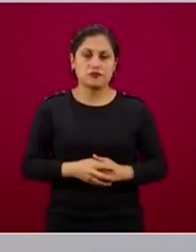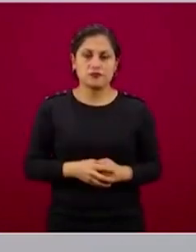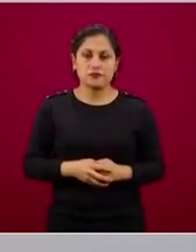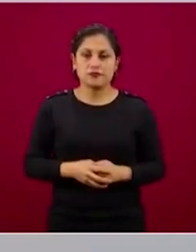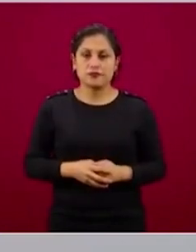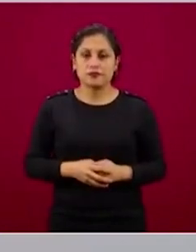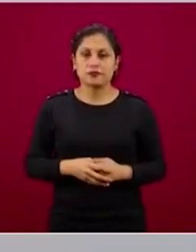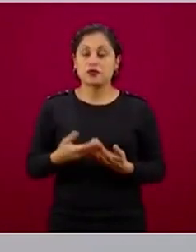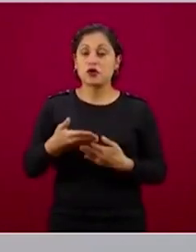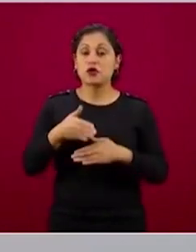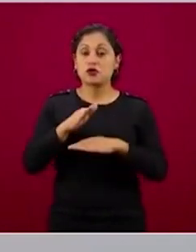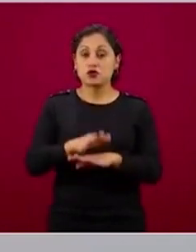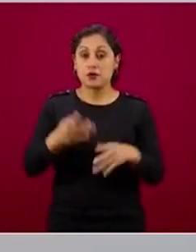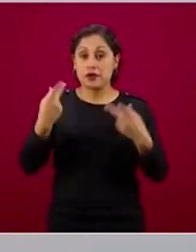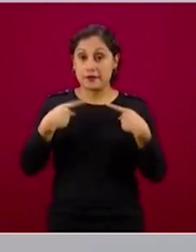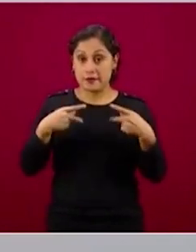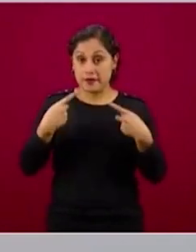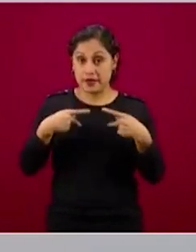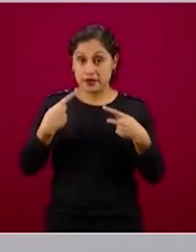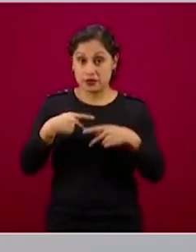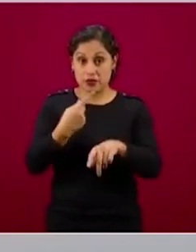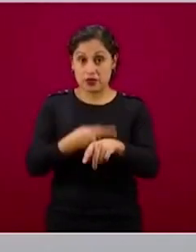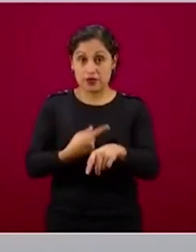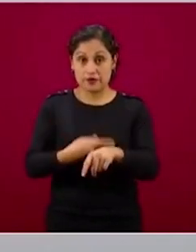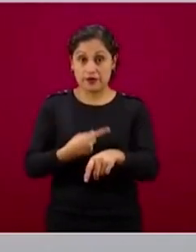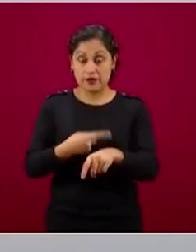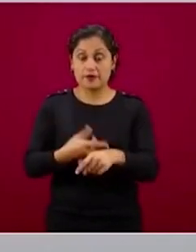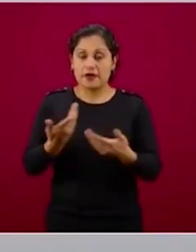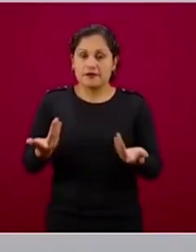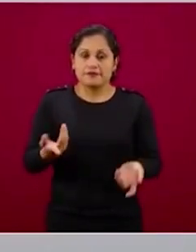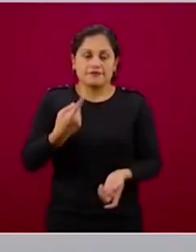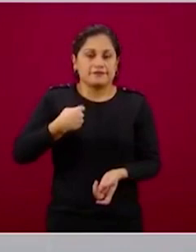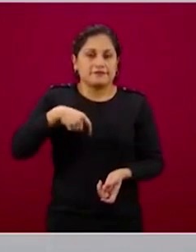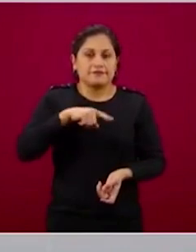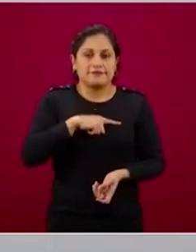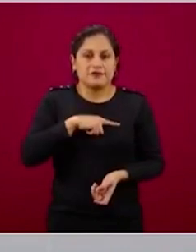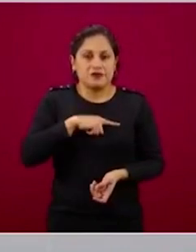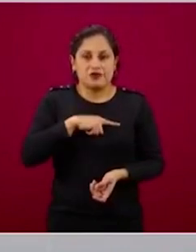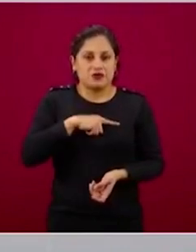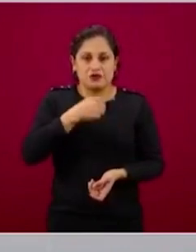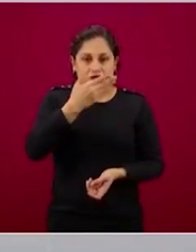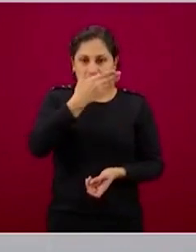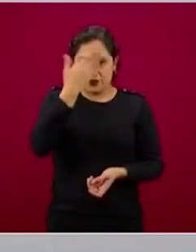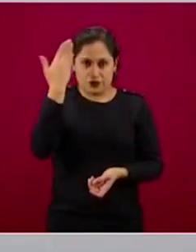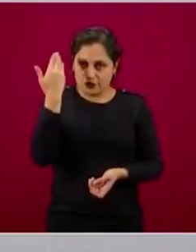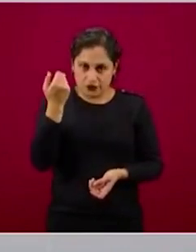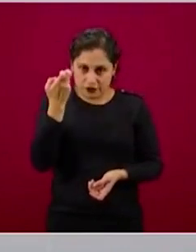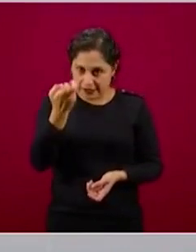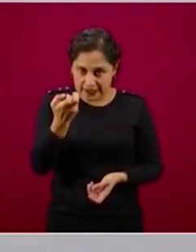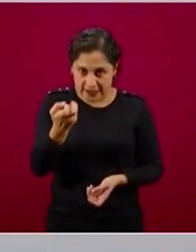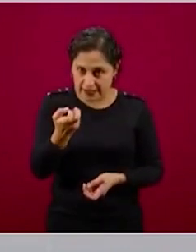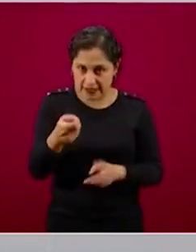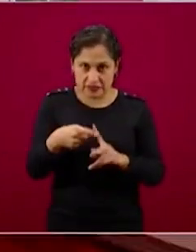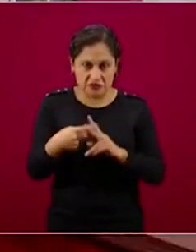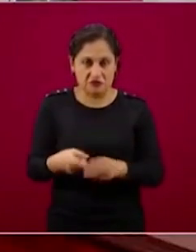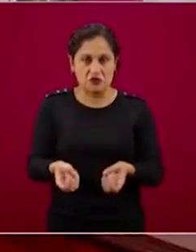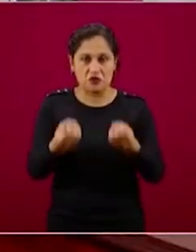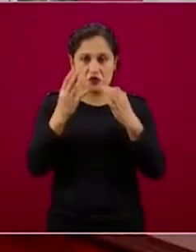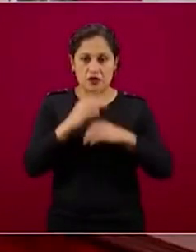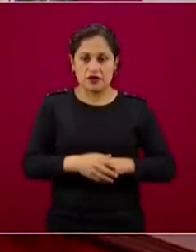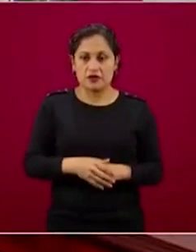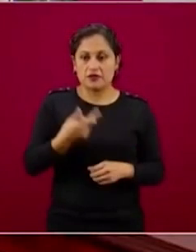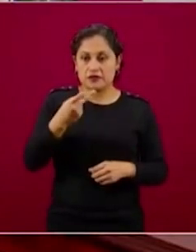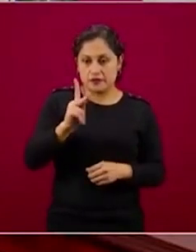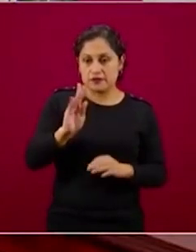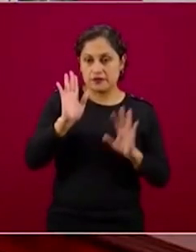personal, pues te diría que no necesariamente están a cargo de nosotros, no soy yo la persona que te puede dar los datos, pero bueno, creo que